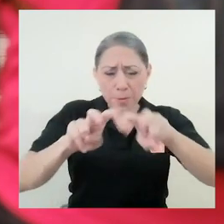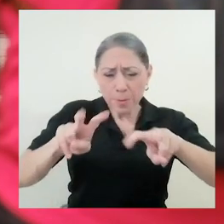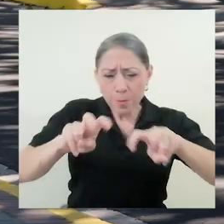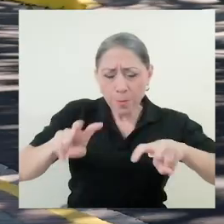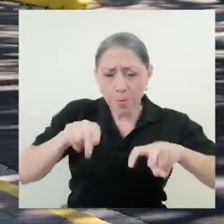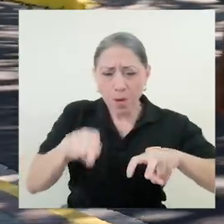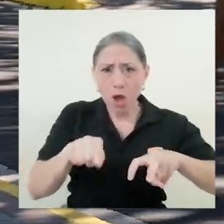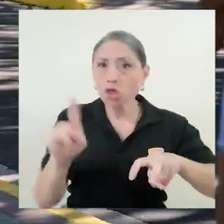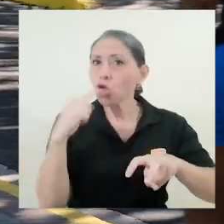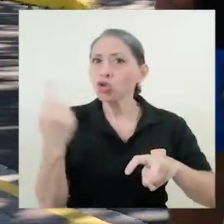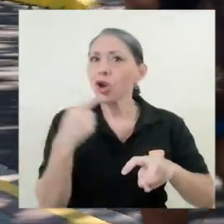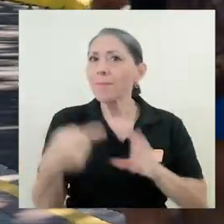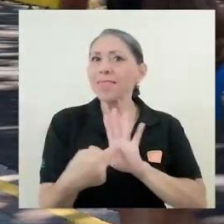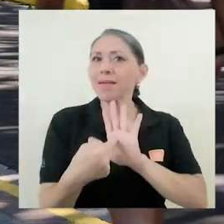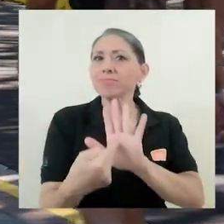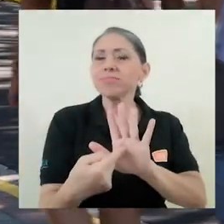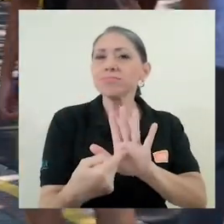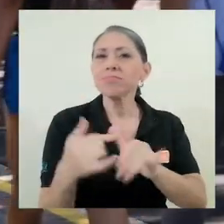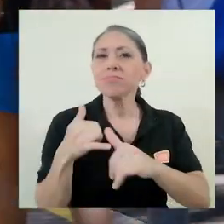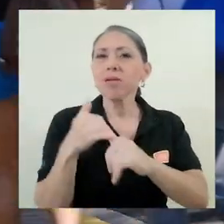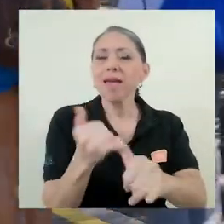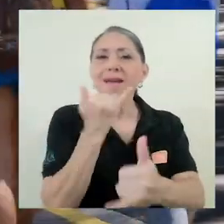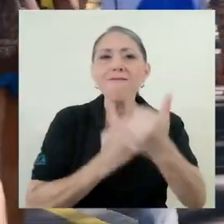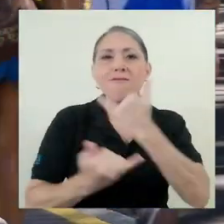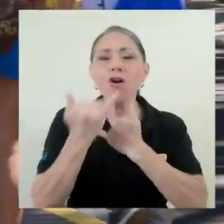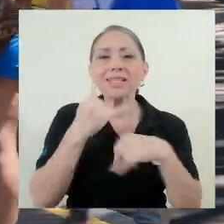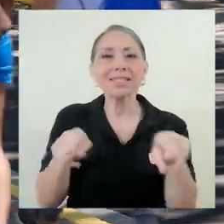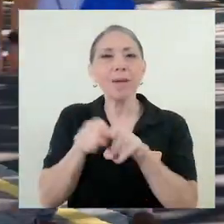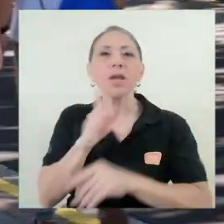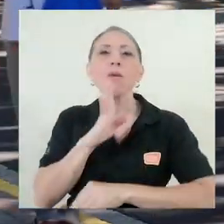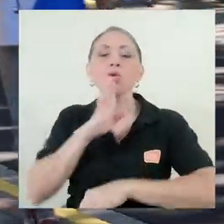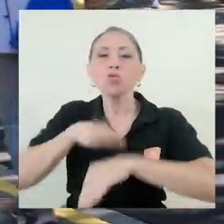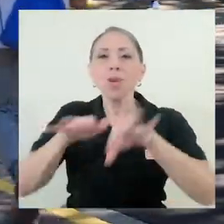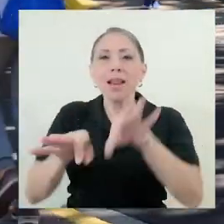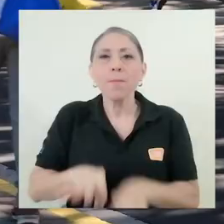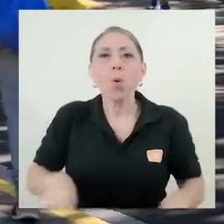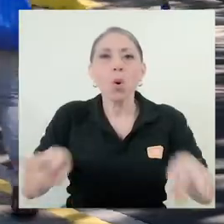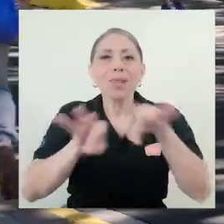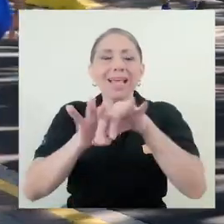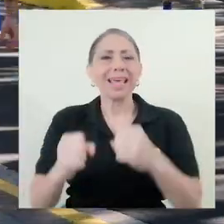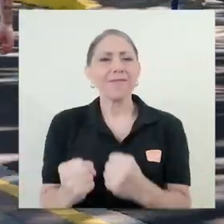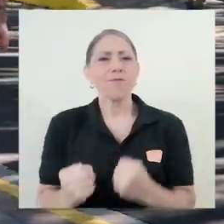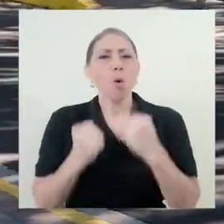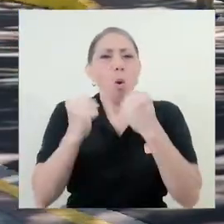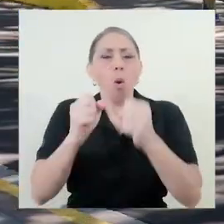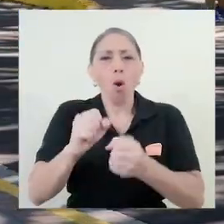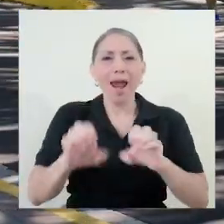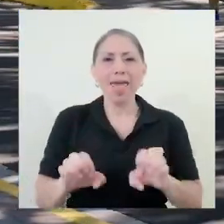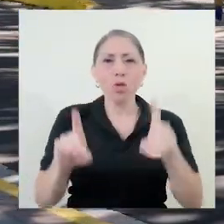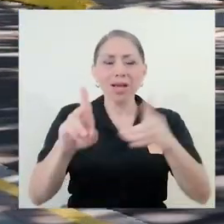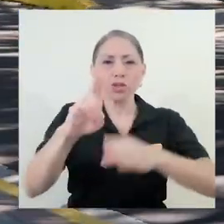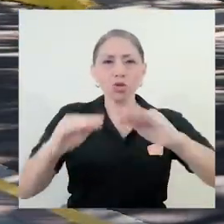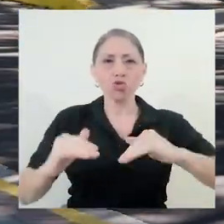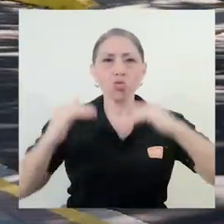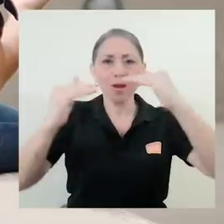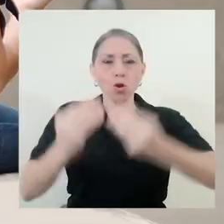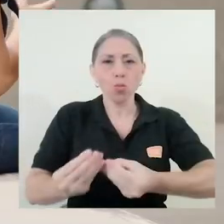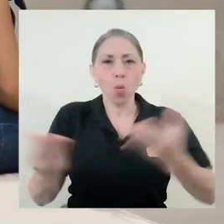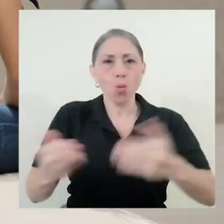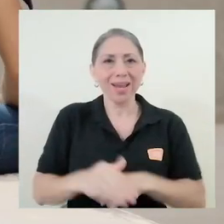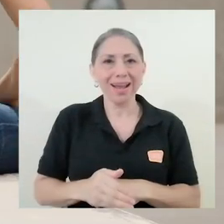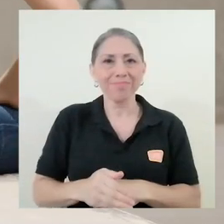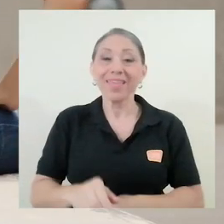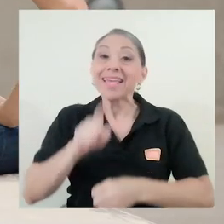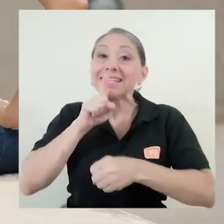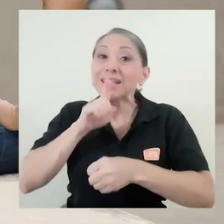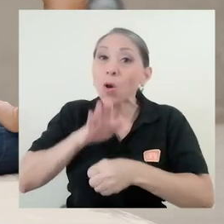UCR no solo señaló errores, sino también destacó la importancia de fortalecer la educación superior pública y se